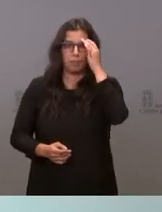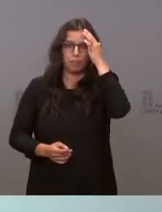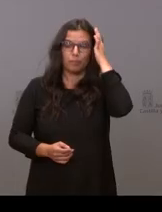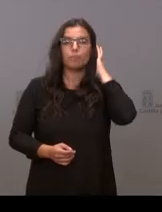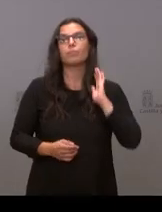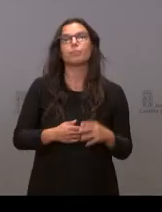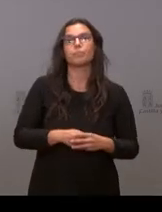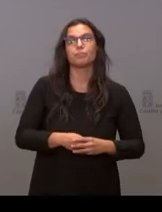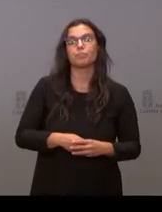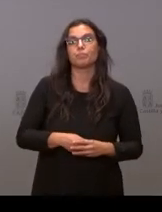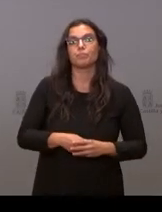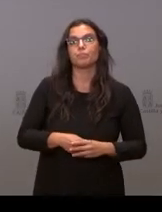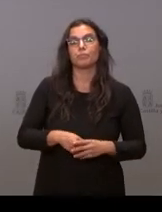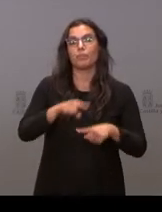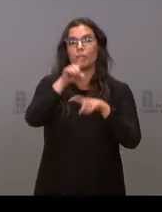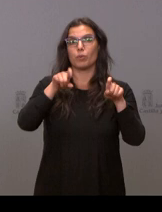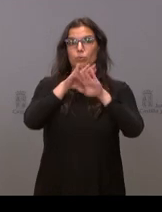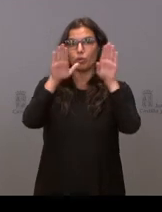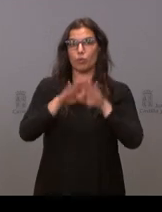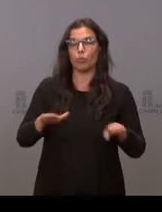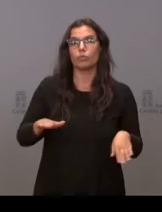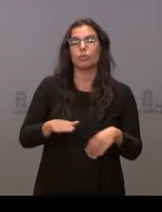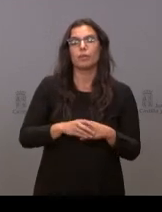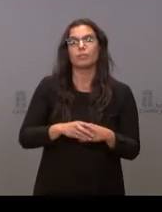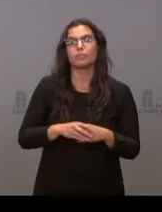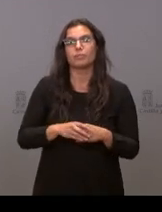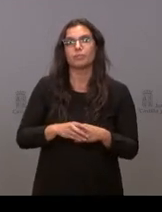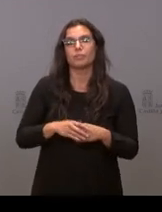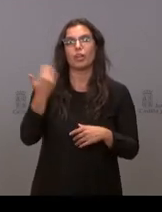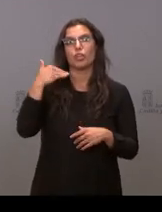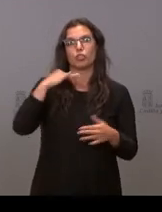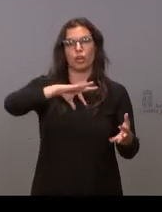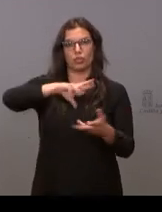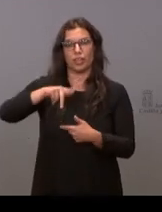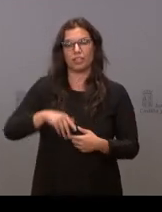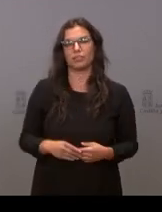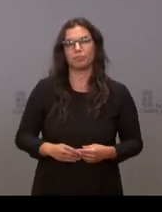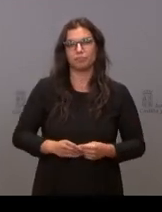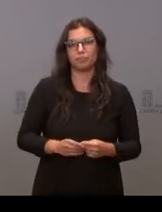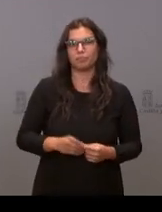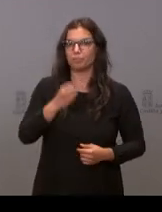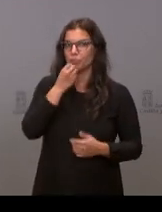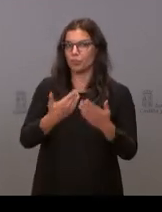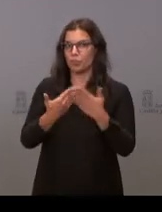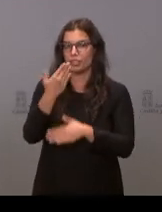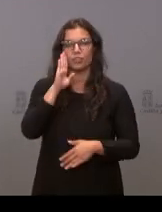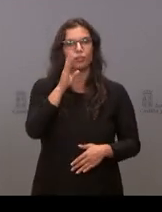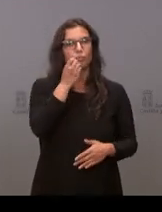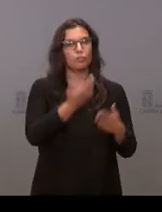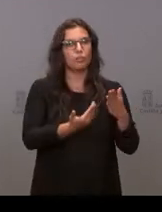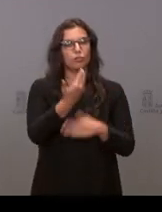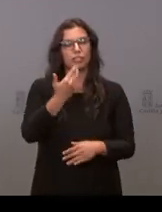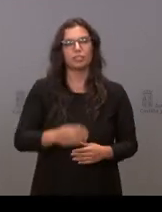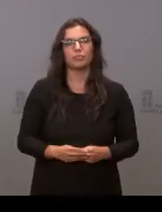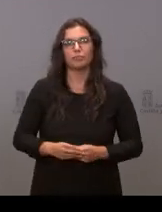y cerramos el turno de preguntas de hoy con Pedro Lafuente de Soria Noticias Pedro buenos días hola buenos días